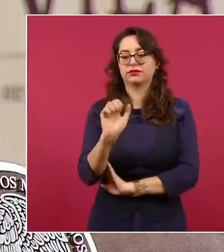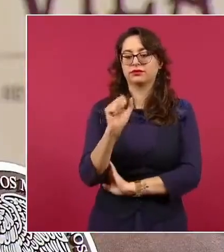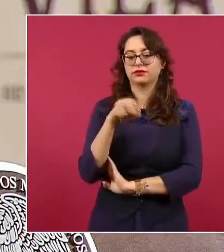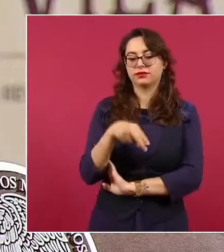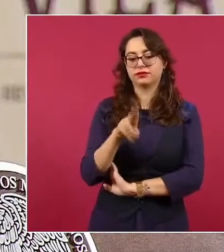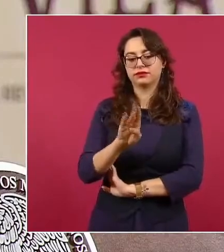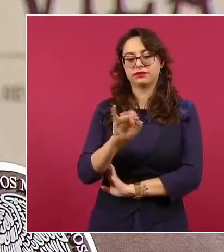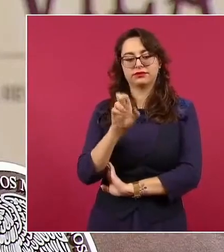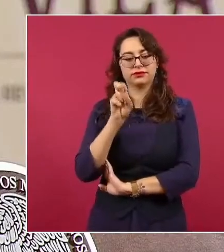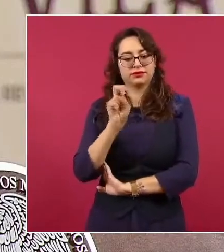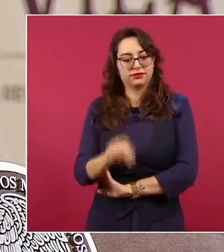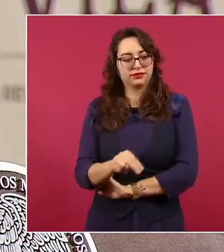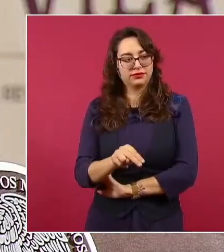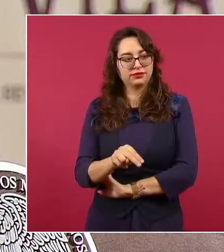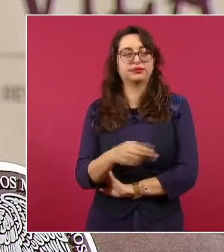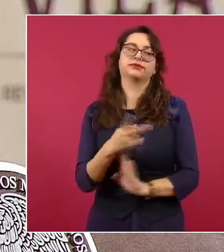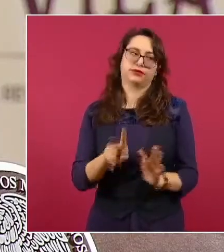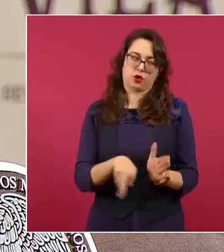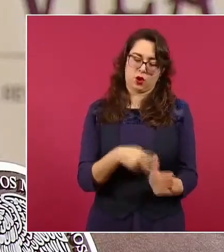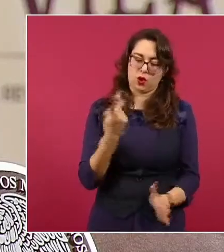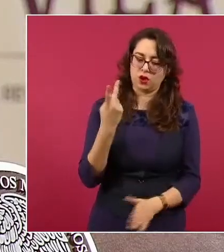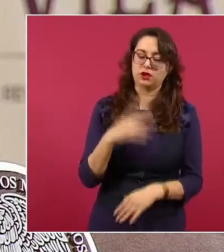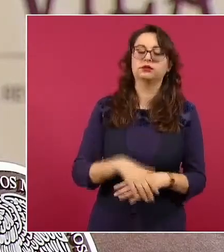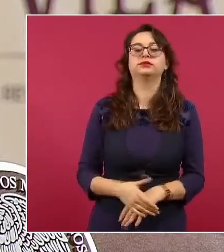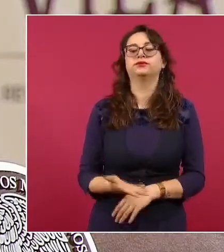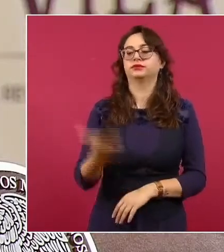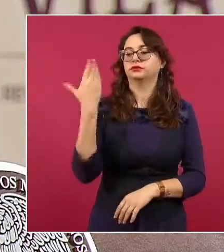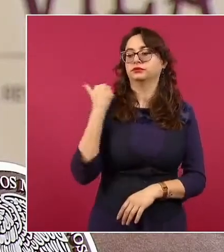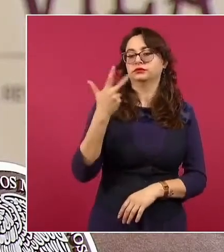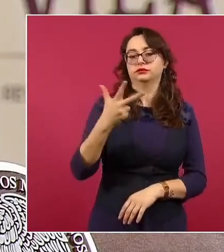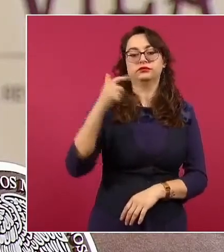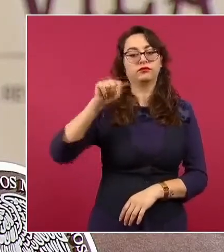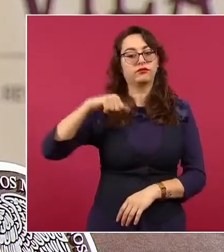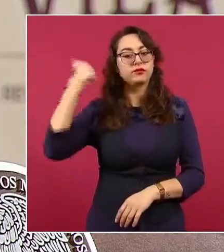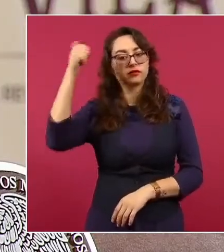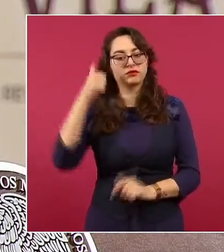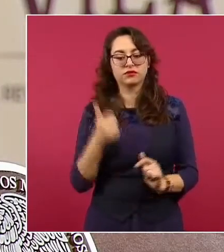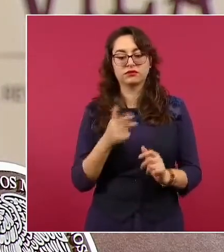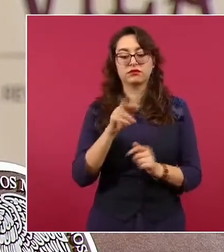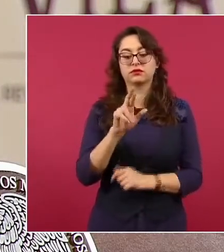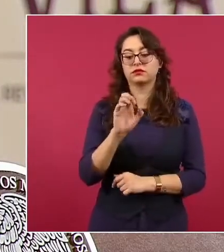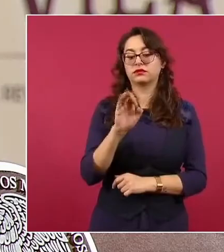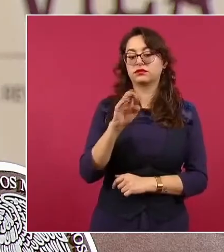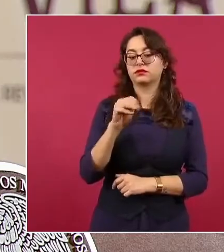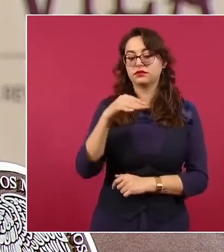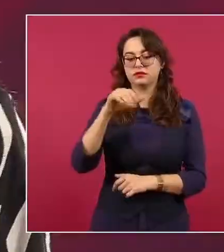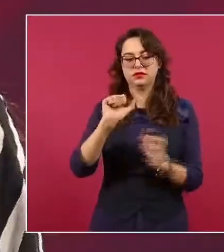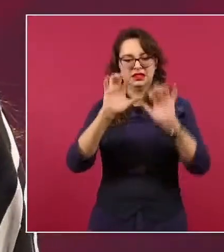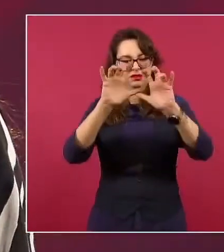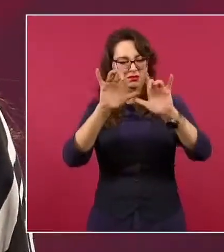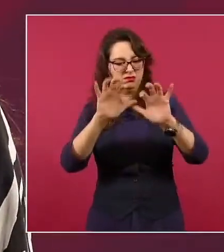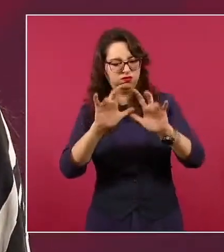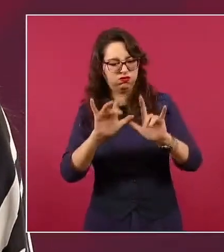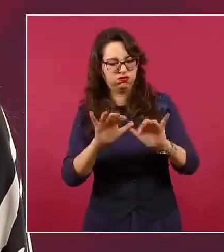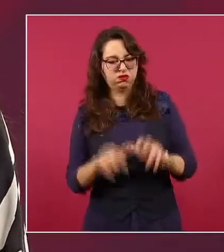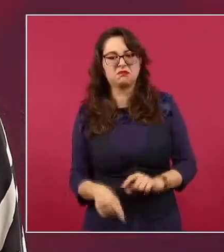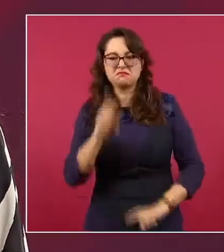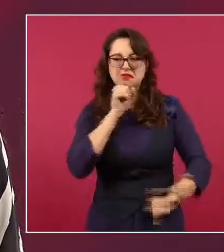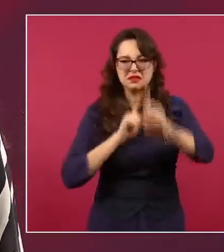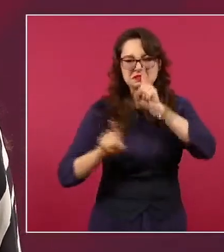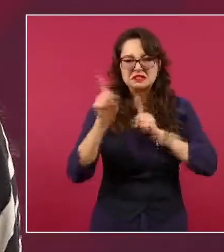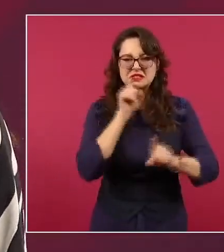El diario Reforma publicó el 8 de abril pasado una nota plagada de falsedades en un intento más por